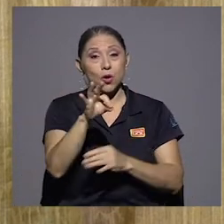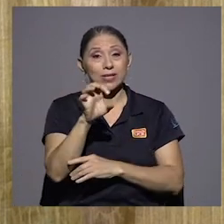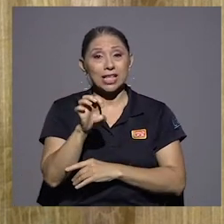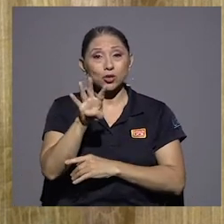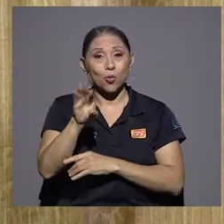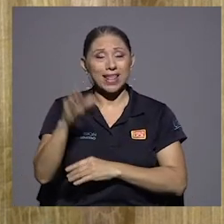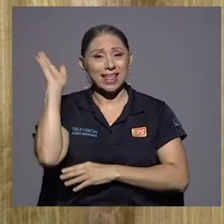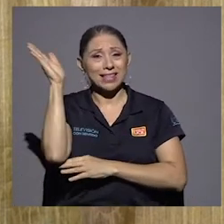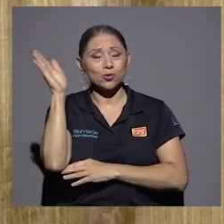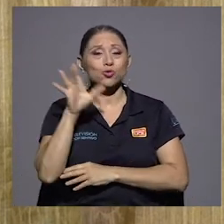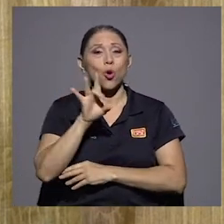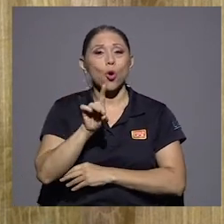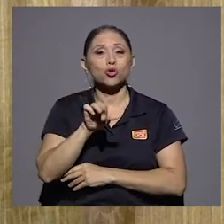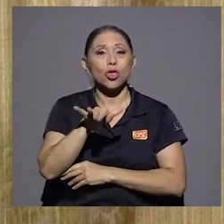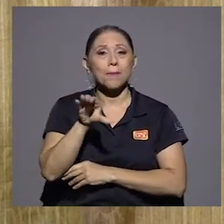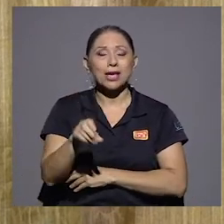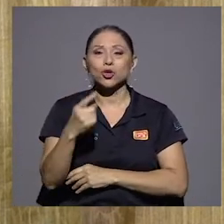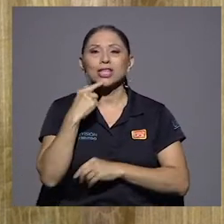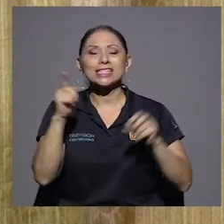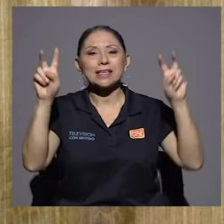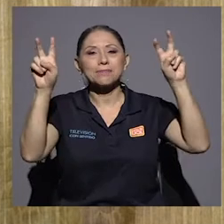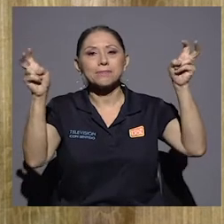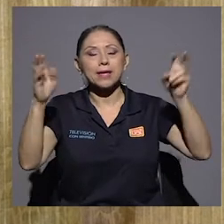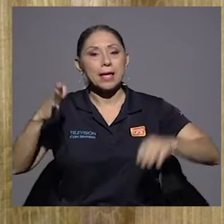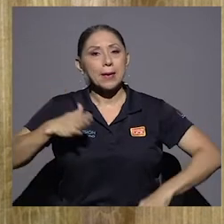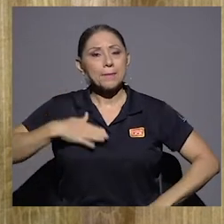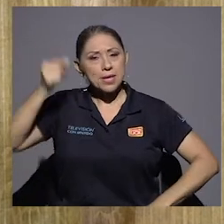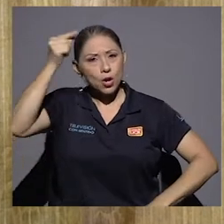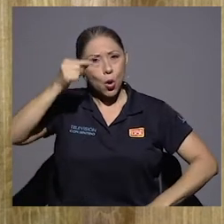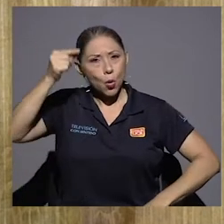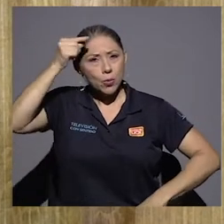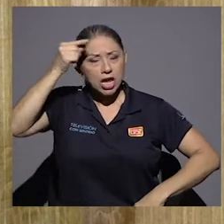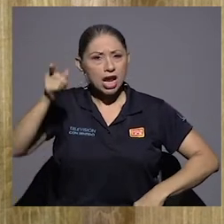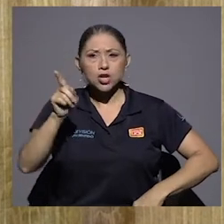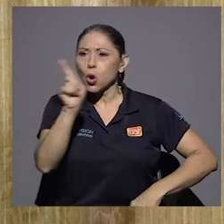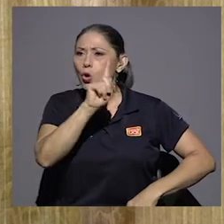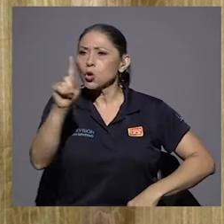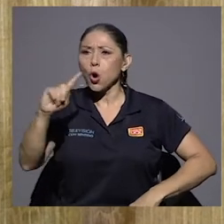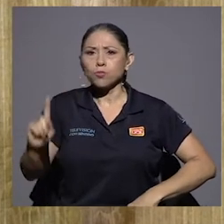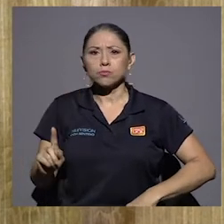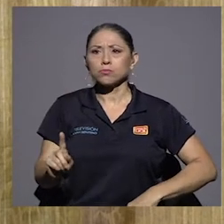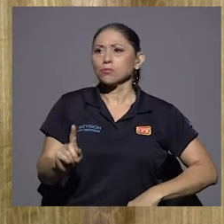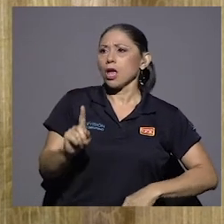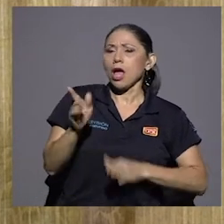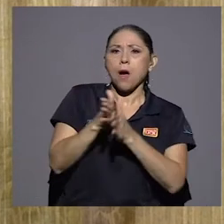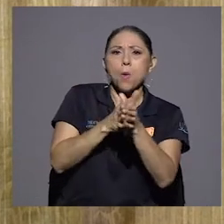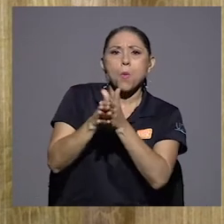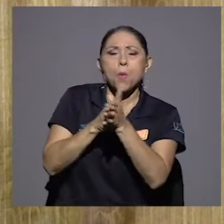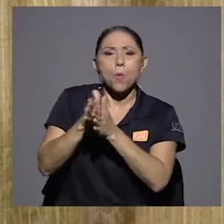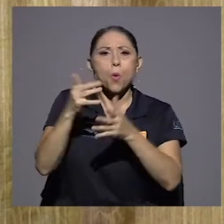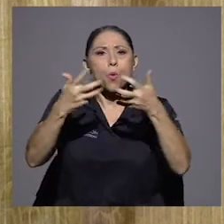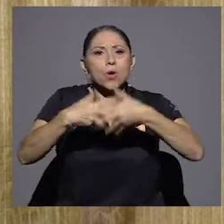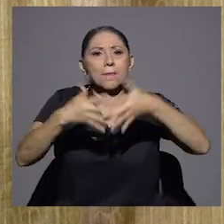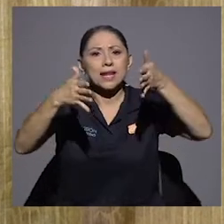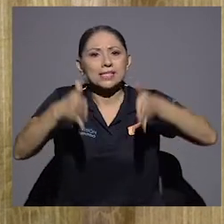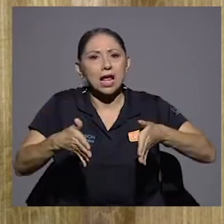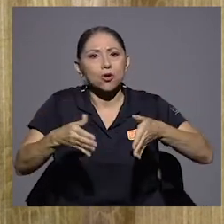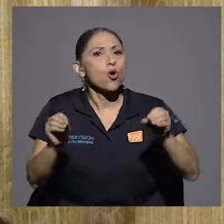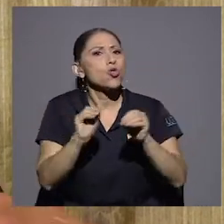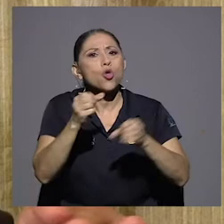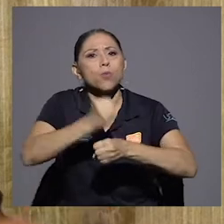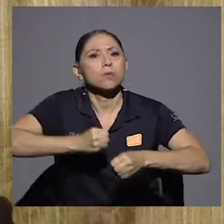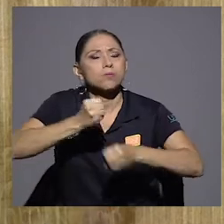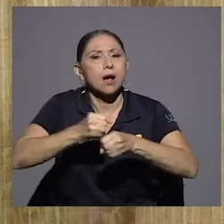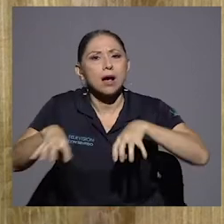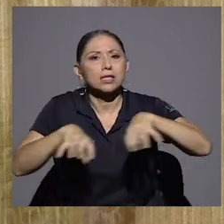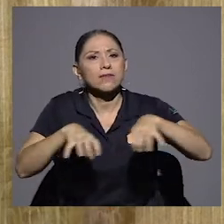Dice, mi gobierno no se erigirá un empresario de ninguna actividad que pueda realizar el empeño individual. Y